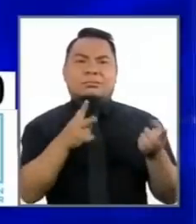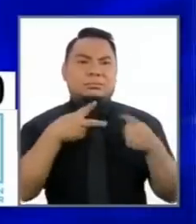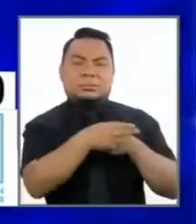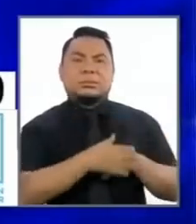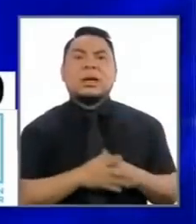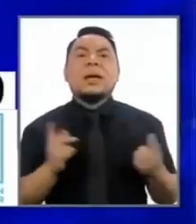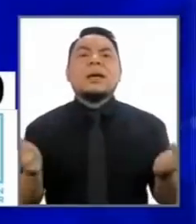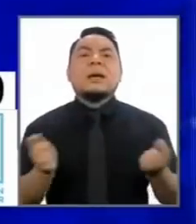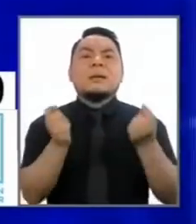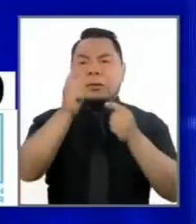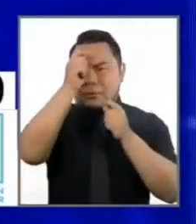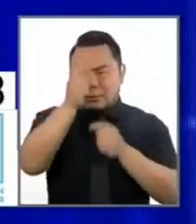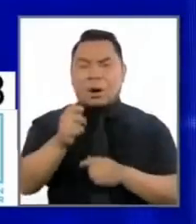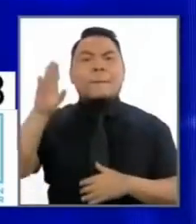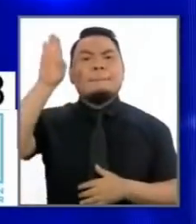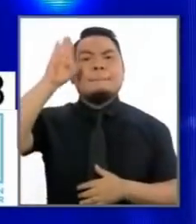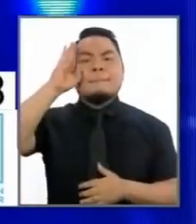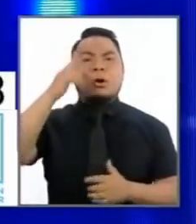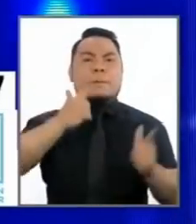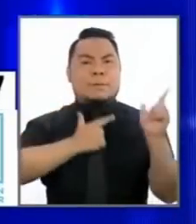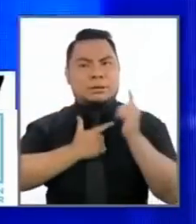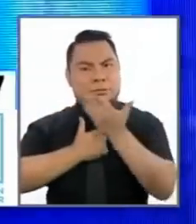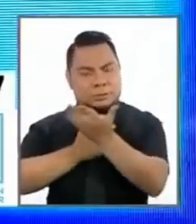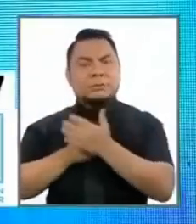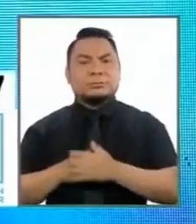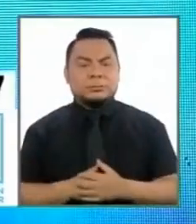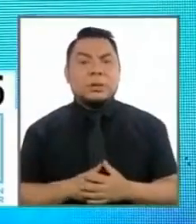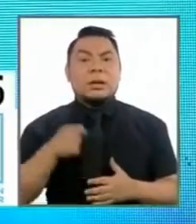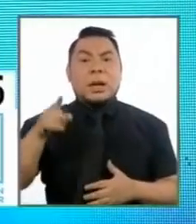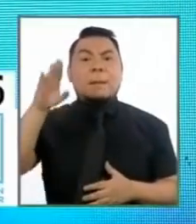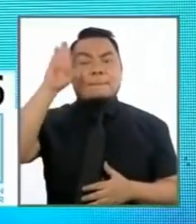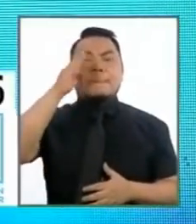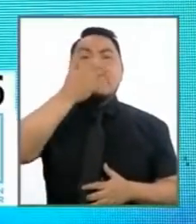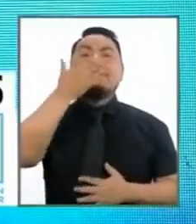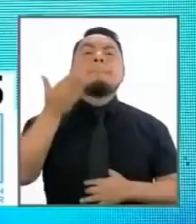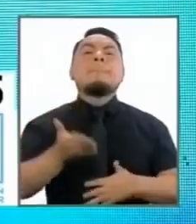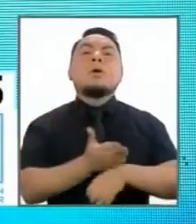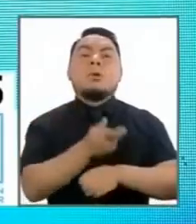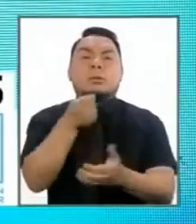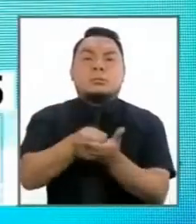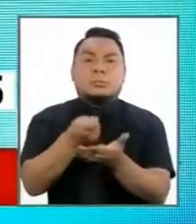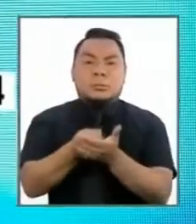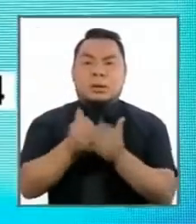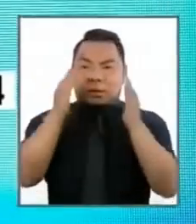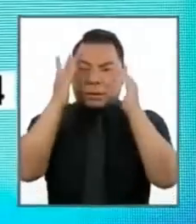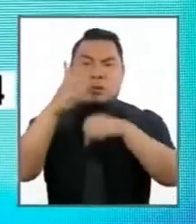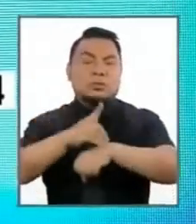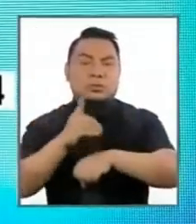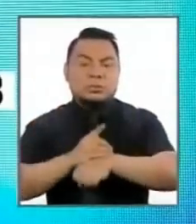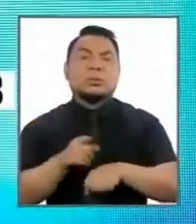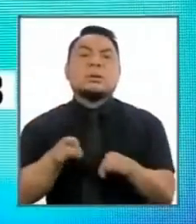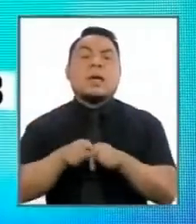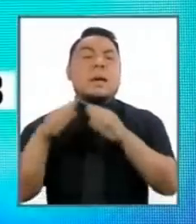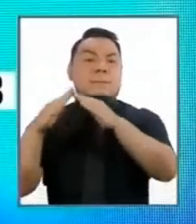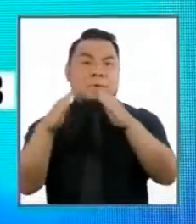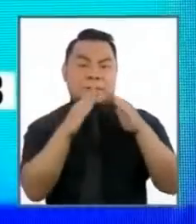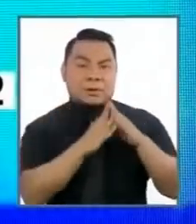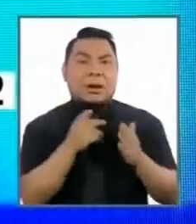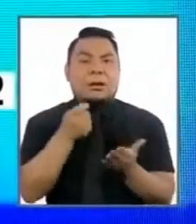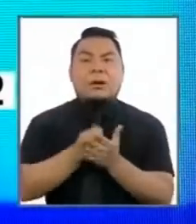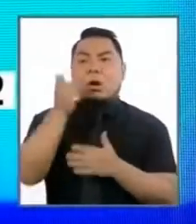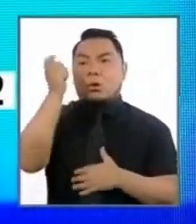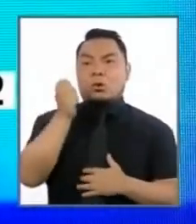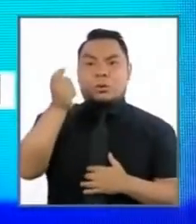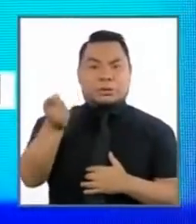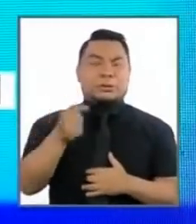Viva el honor policial y militar. La policía mejorará sus salarios, atención médica, acceso a vivienda y pensiones de